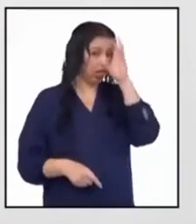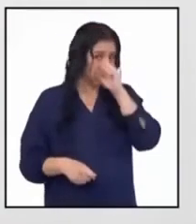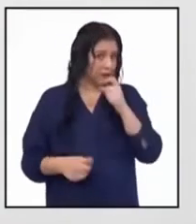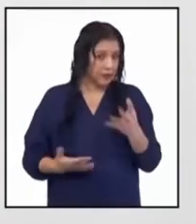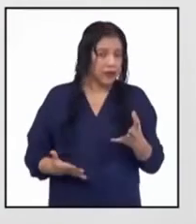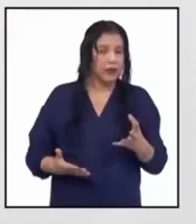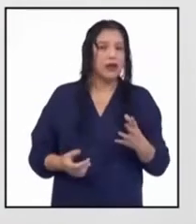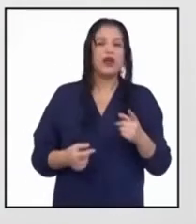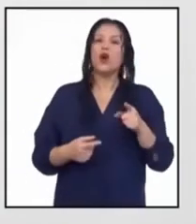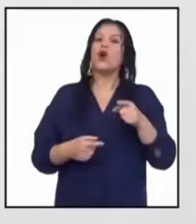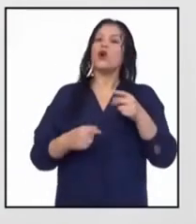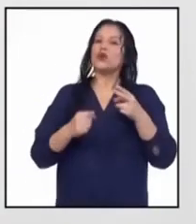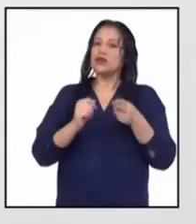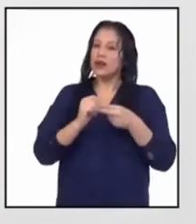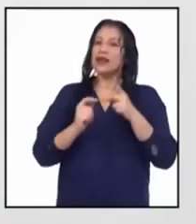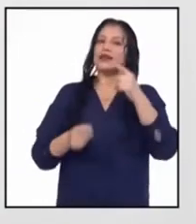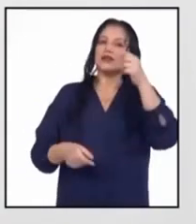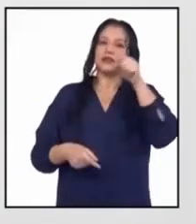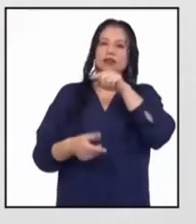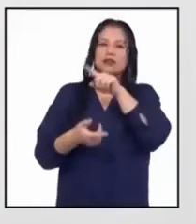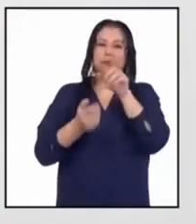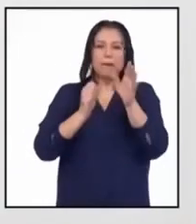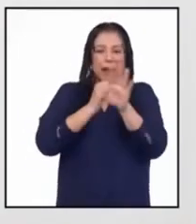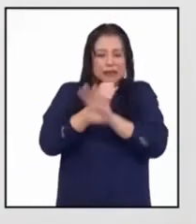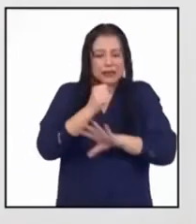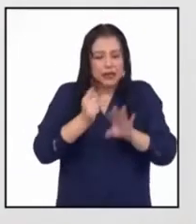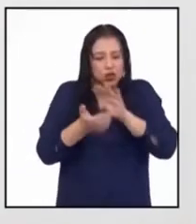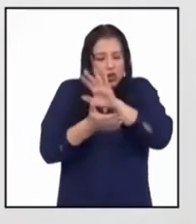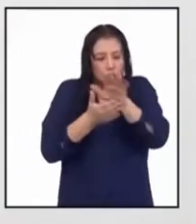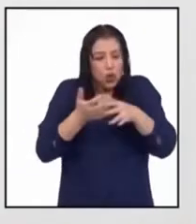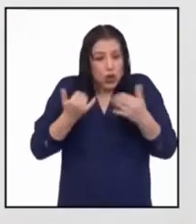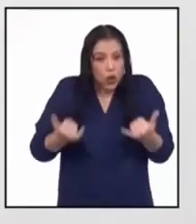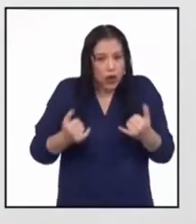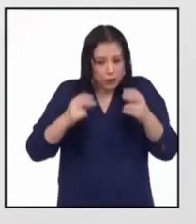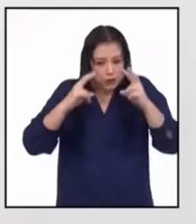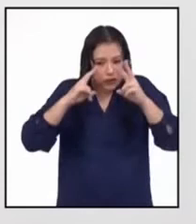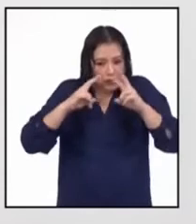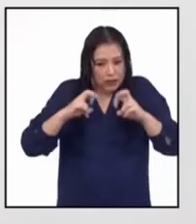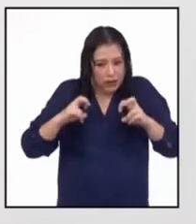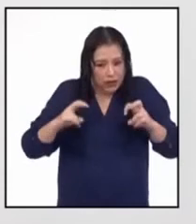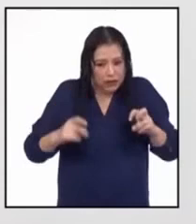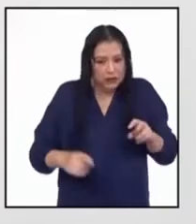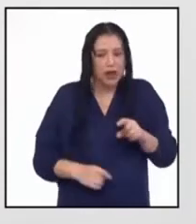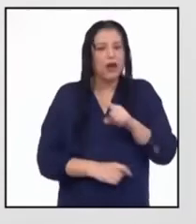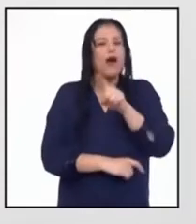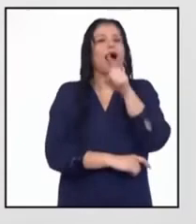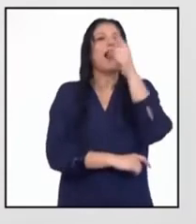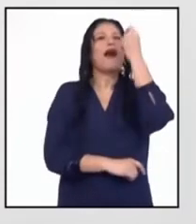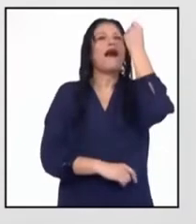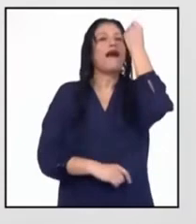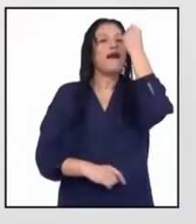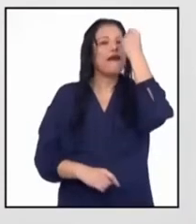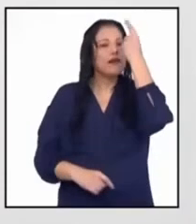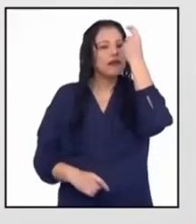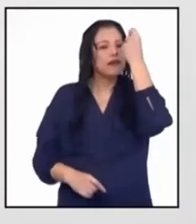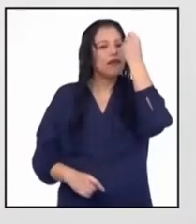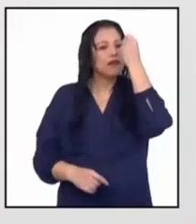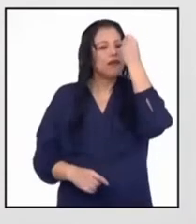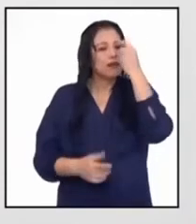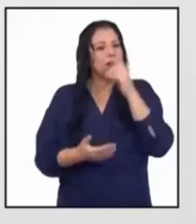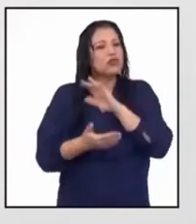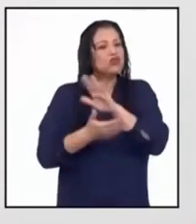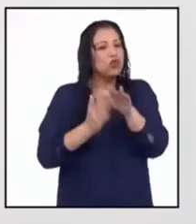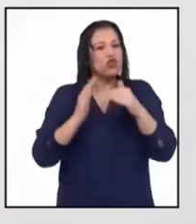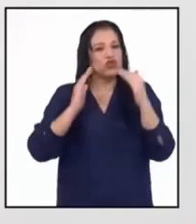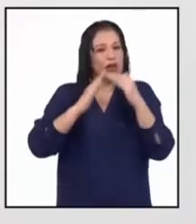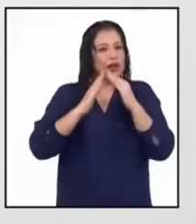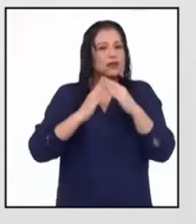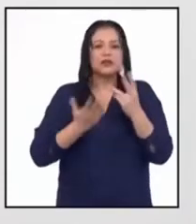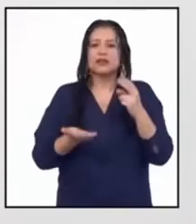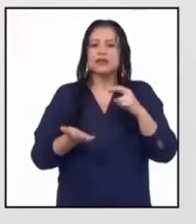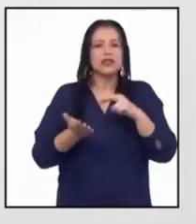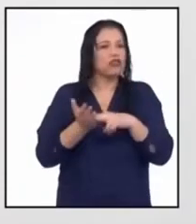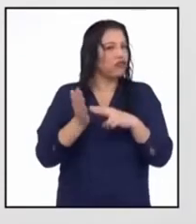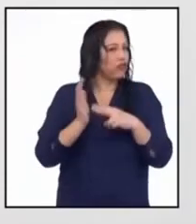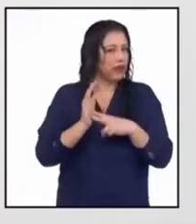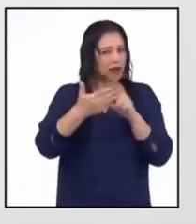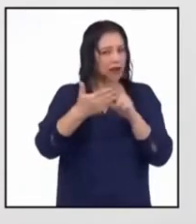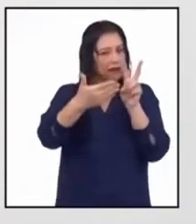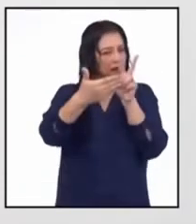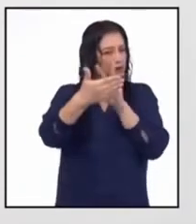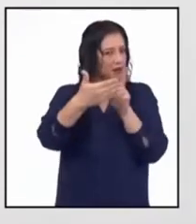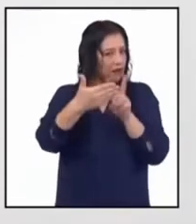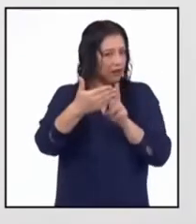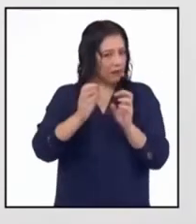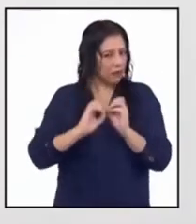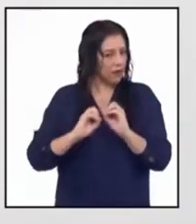segura que en base a todo lo que hemos analizado, han entendido todos en casa a qué se refiere el texto.